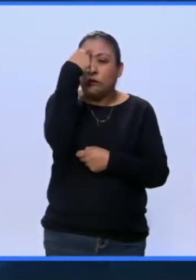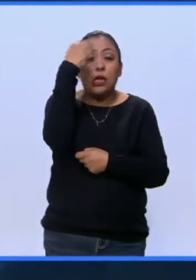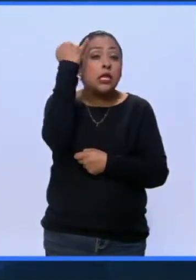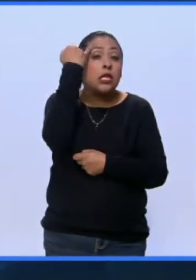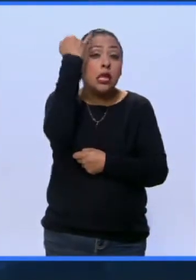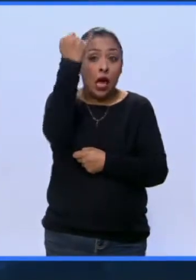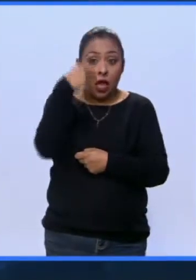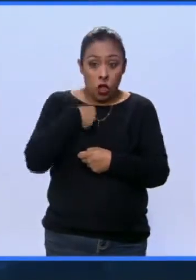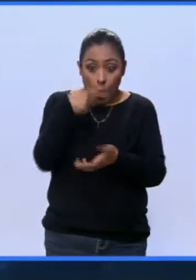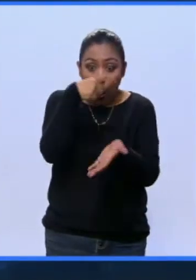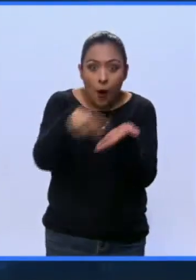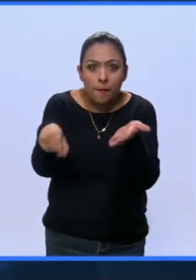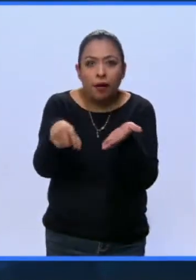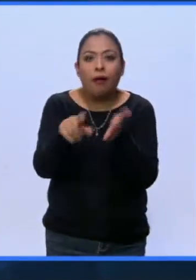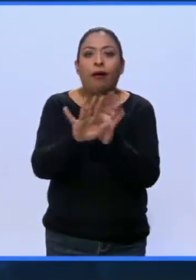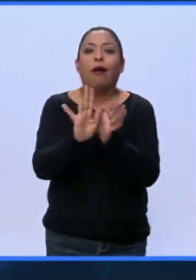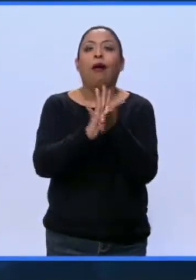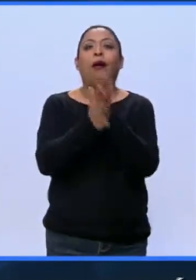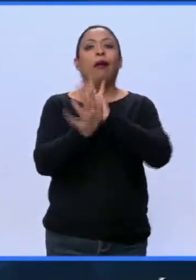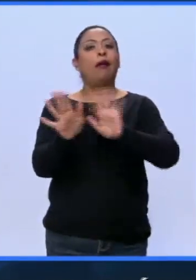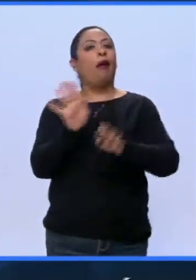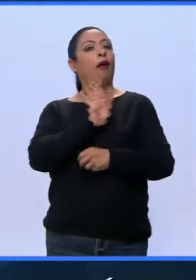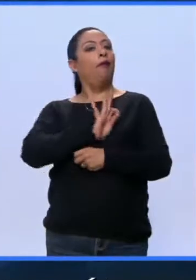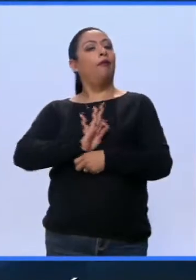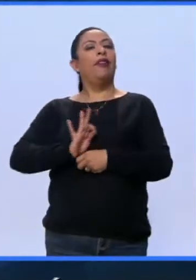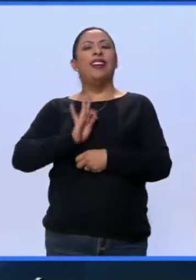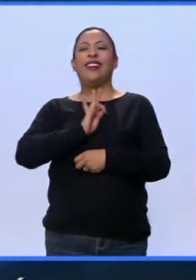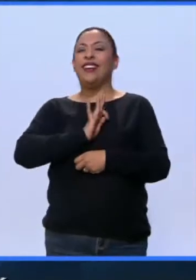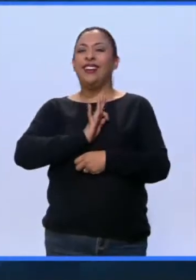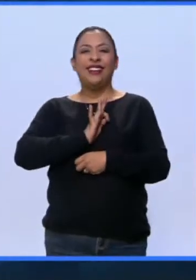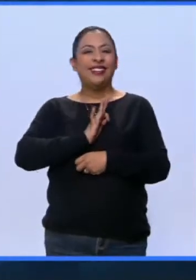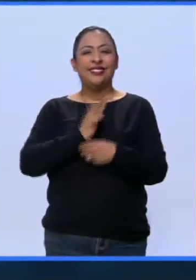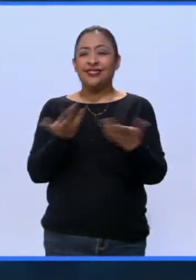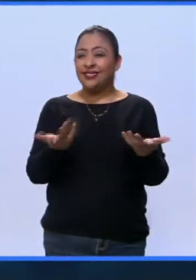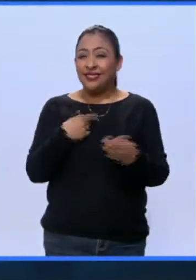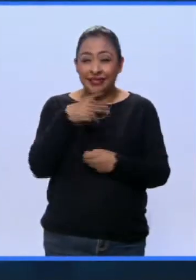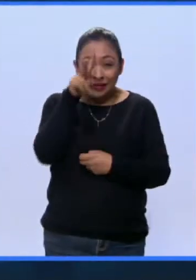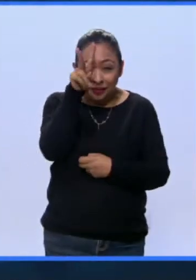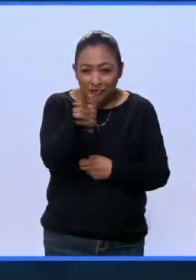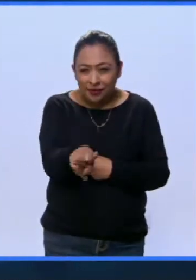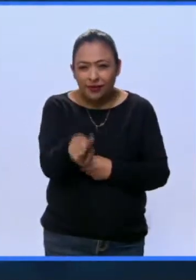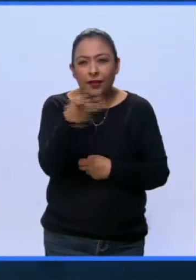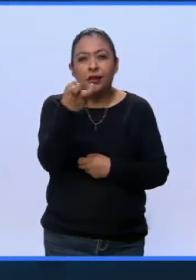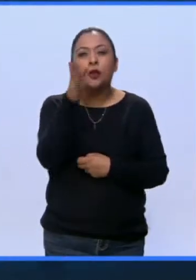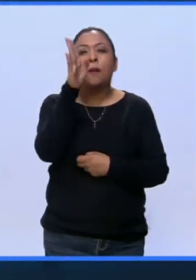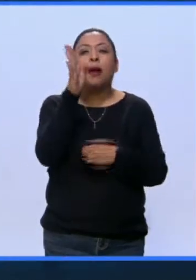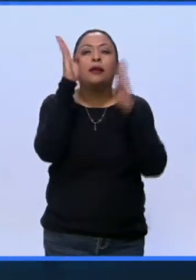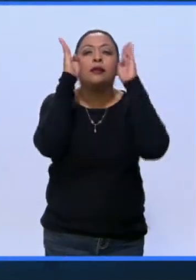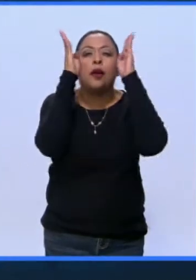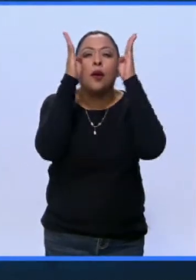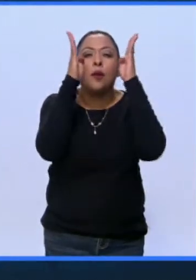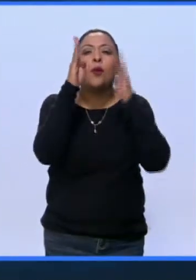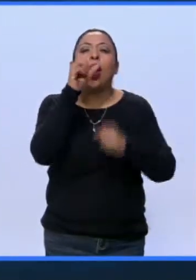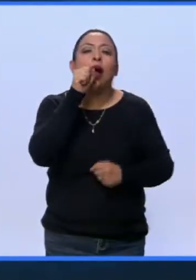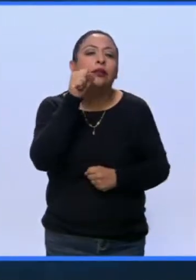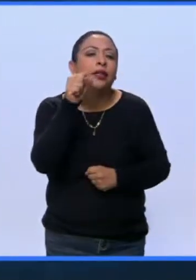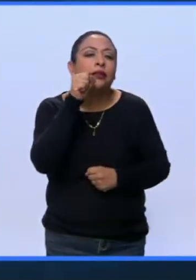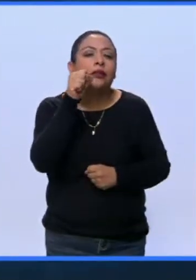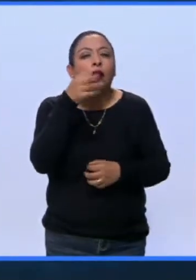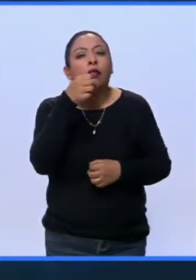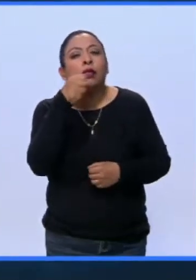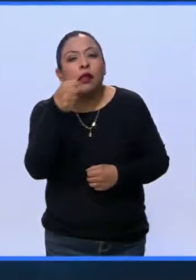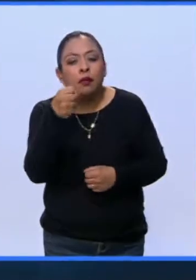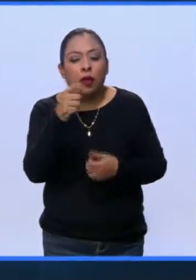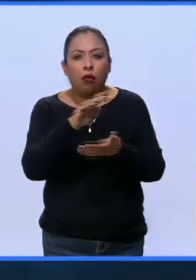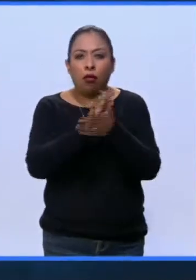tengo esto, ya voy a ser feliz. Y entonces la verdad es que nos traen como al burro con la zanahoria, pero con una zanahoria